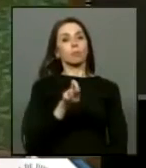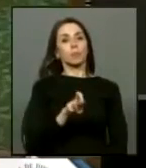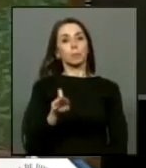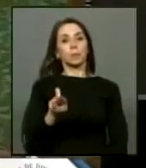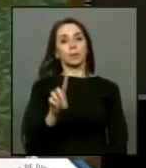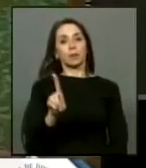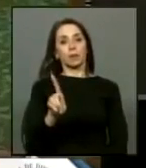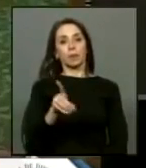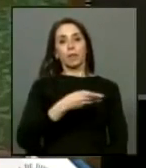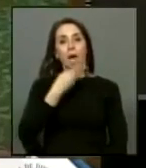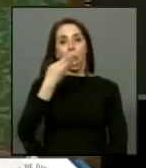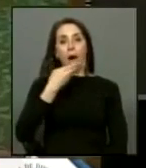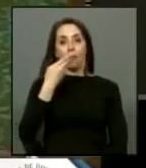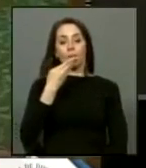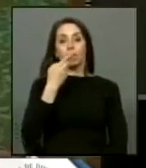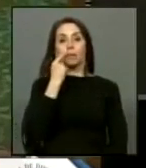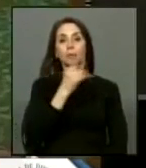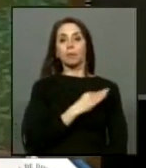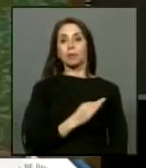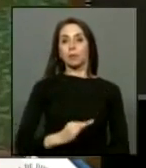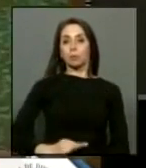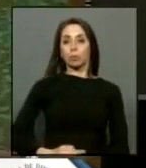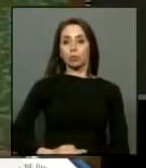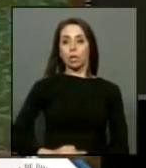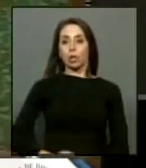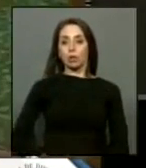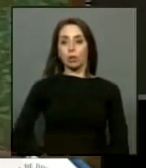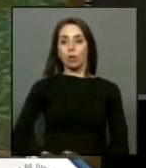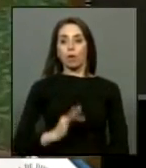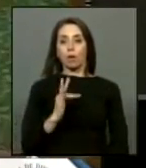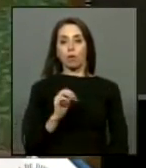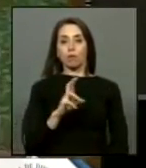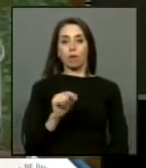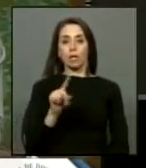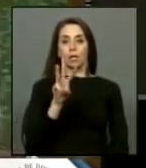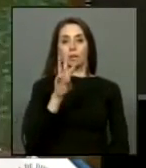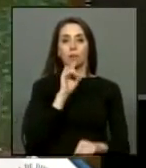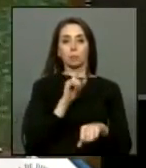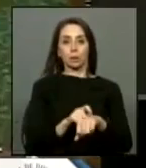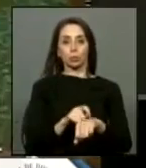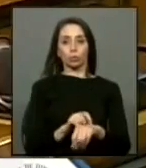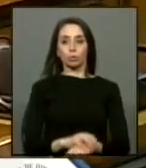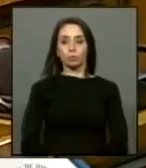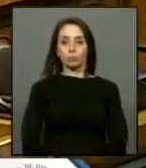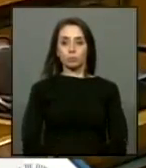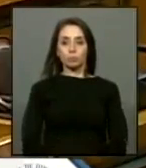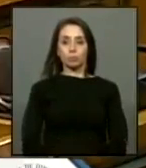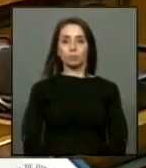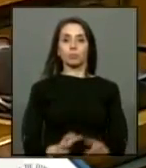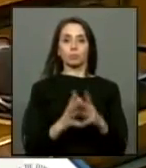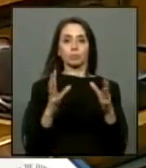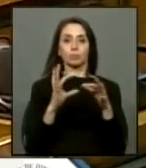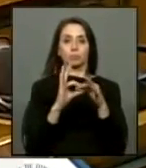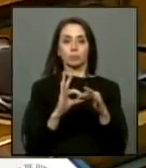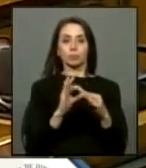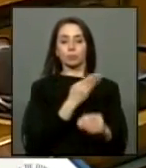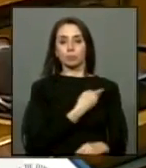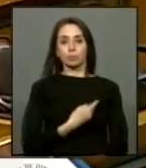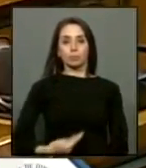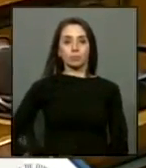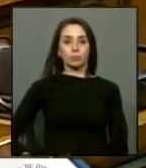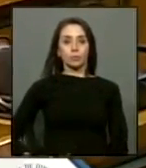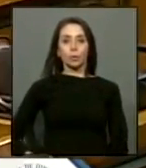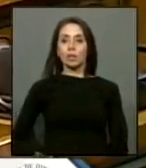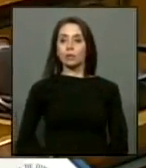Tiene la palabra el diputado Faría por tres minutos. Muchas gracias, Presidenta.